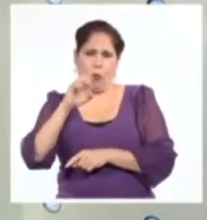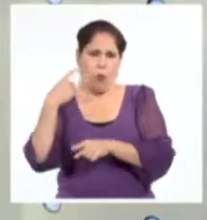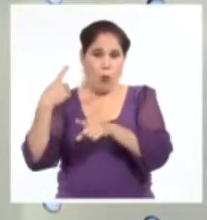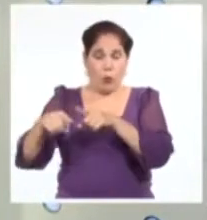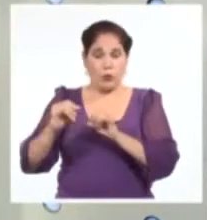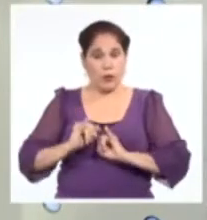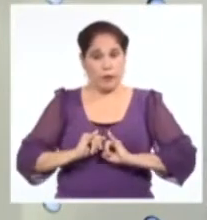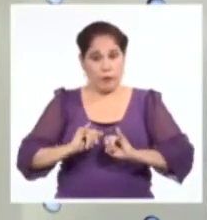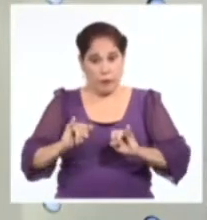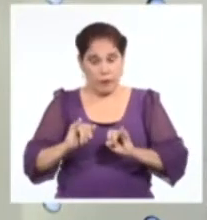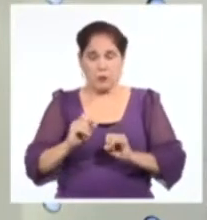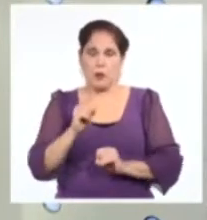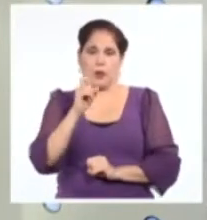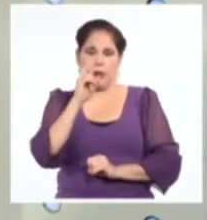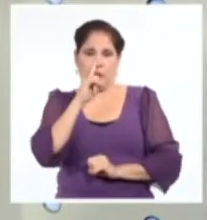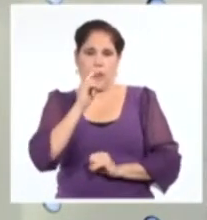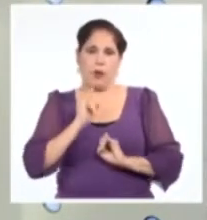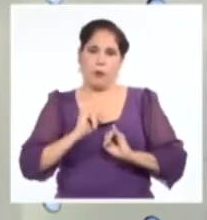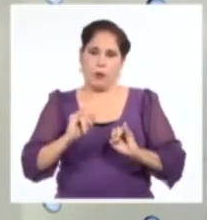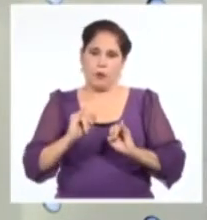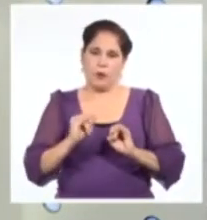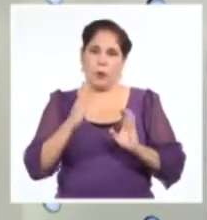con esta información me despido. Tenga usted muy buenas noches. buenas noches.